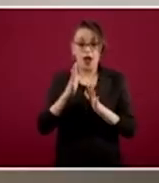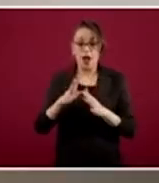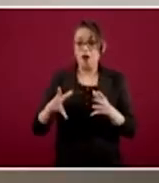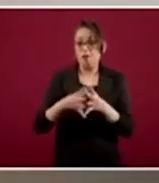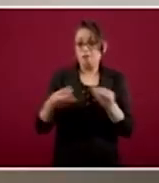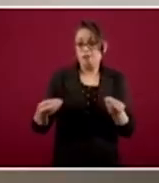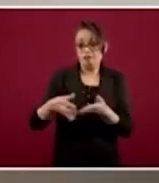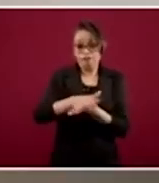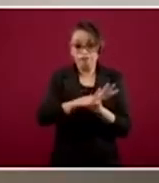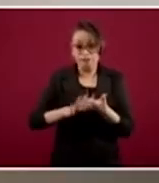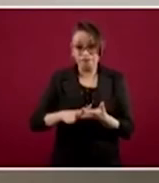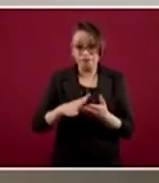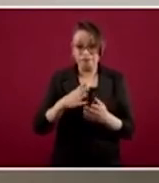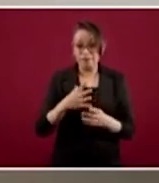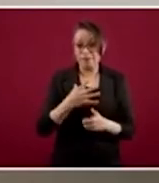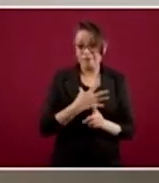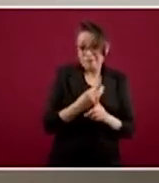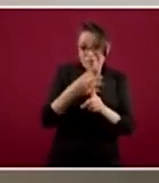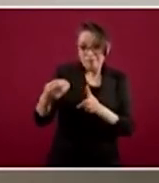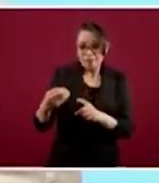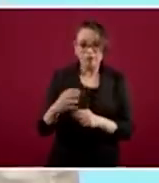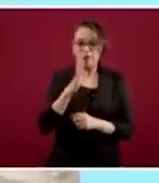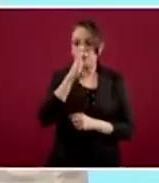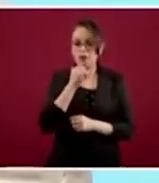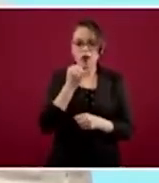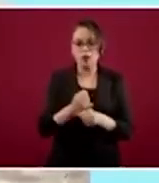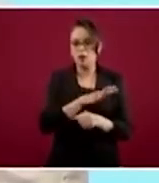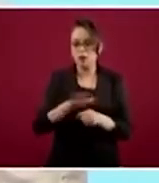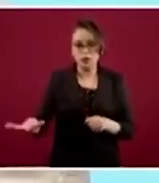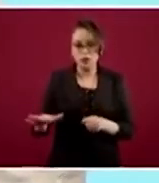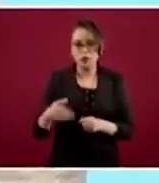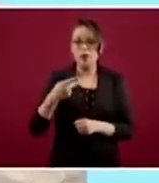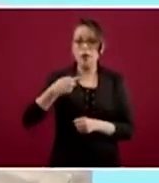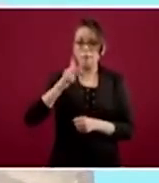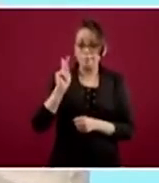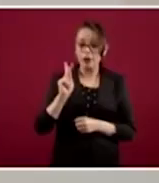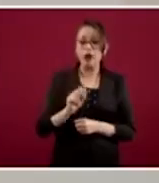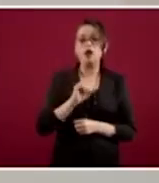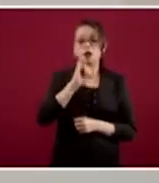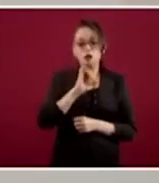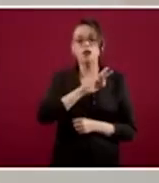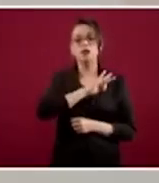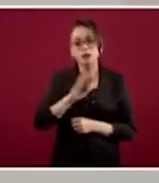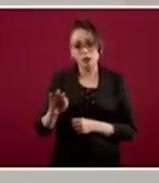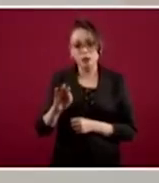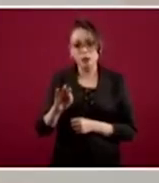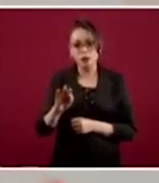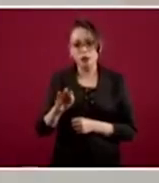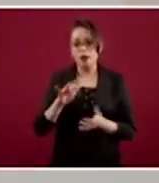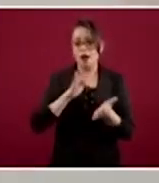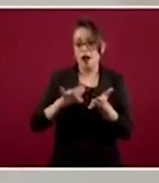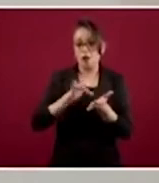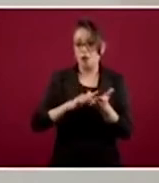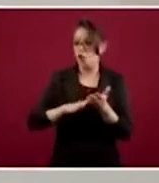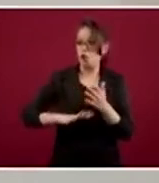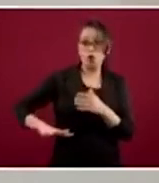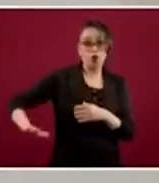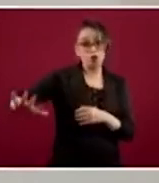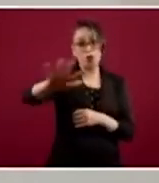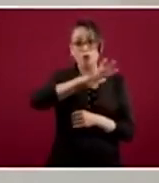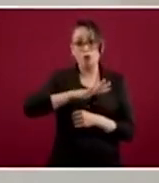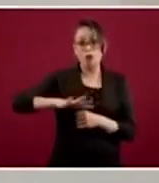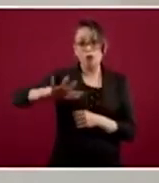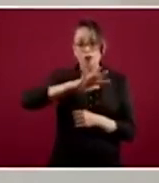posible. Pero lo que sí es posible, y en eso están contribuyendo todas y todos ustedes, es en este fenómeno que le llamamos